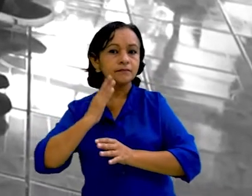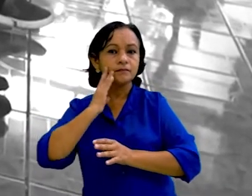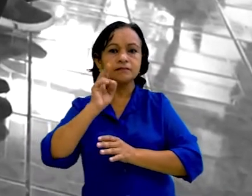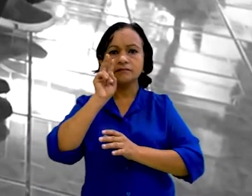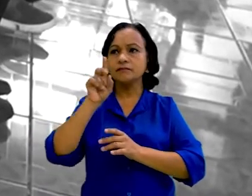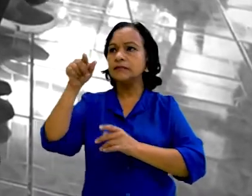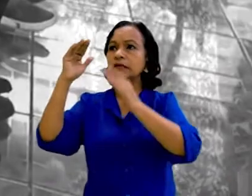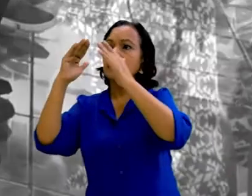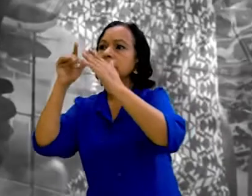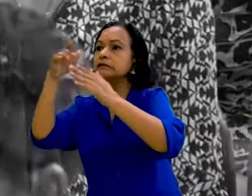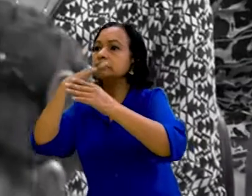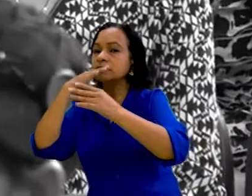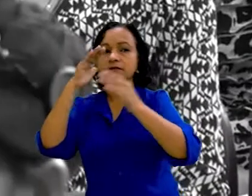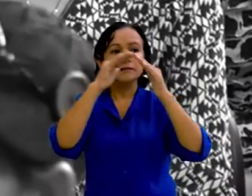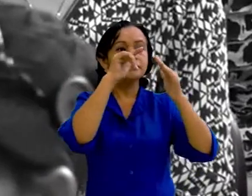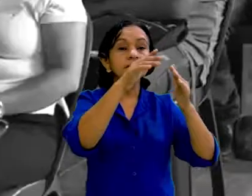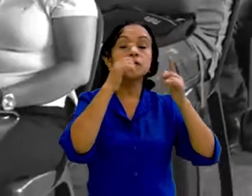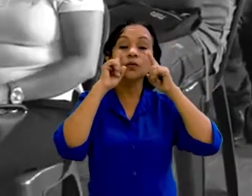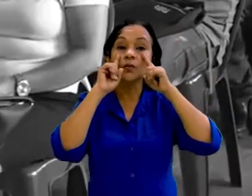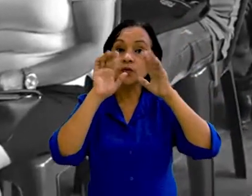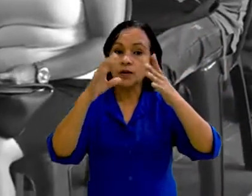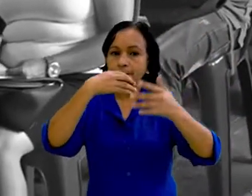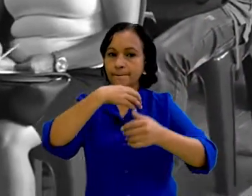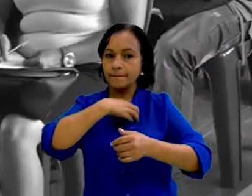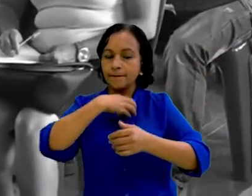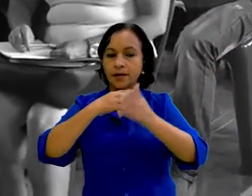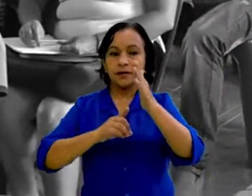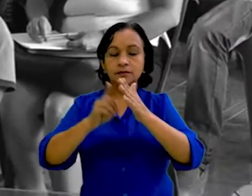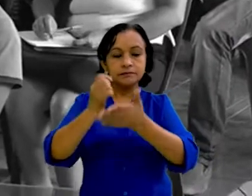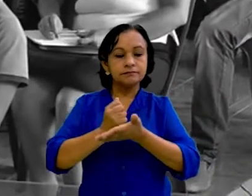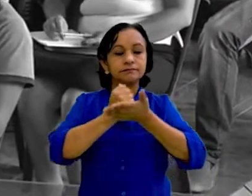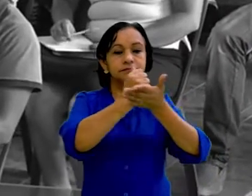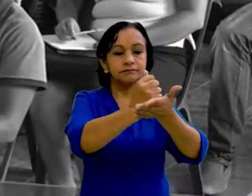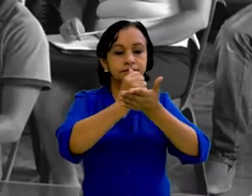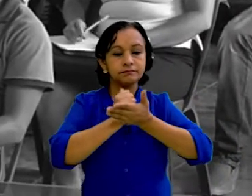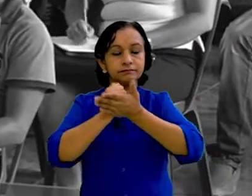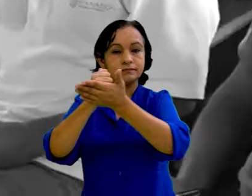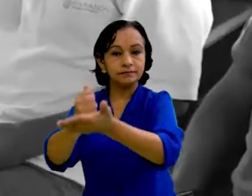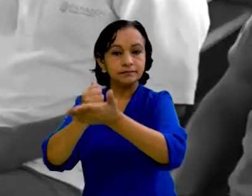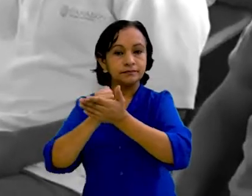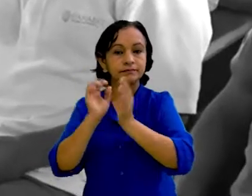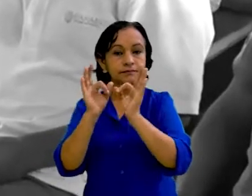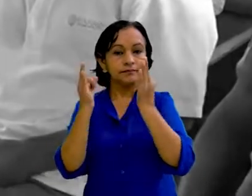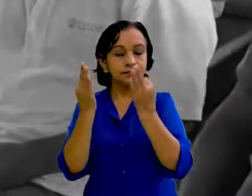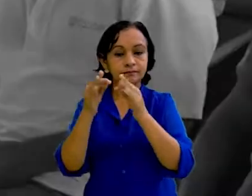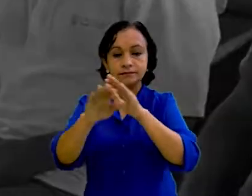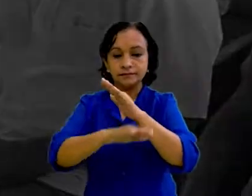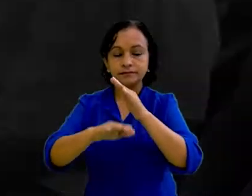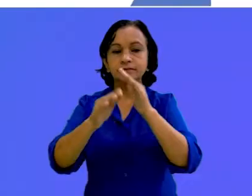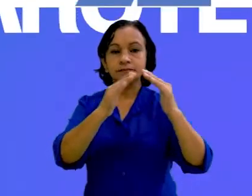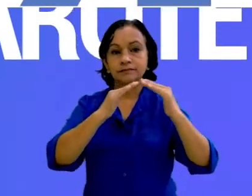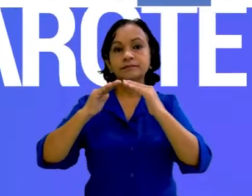identificación de riesgos, aplicación de normas de autoprotección, desarrollo de autoayuda y ayuda mutua solidaria desde una base